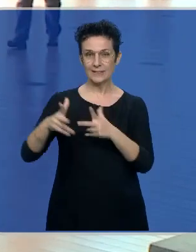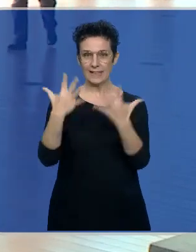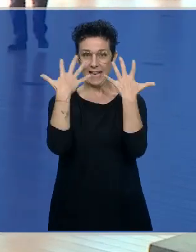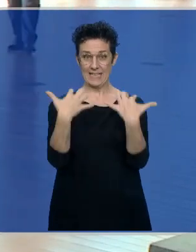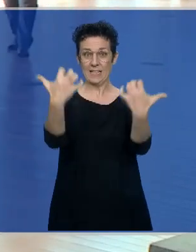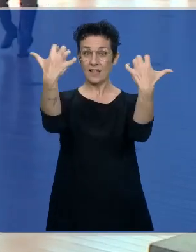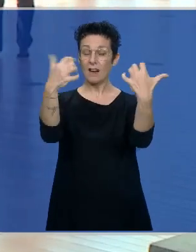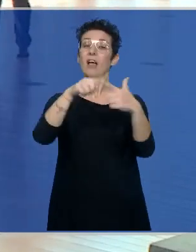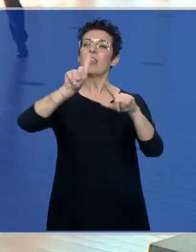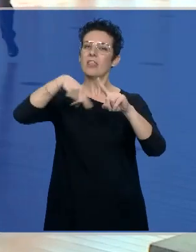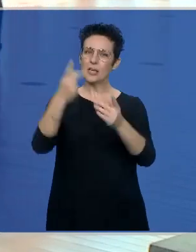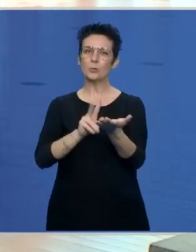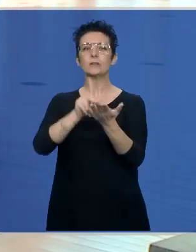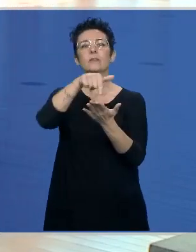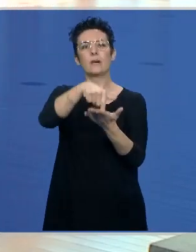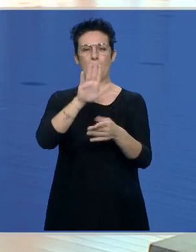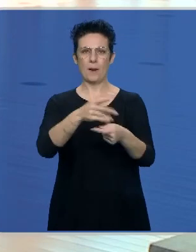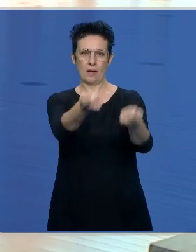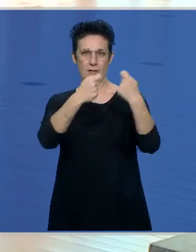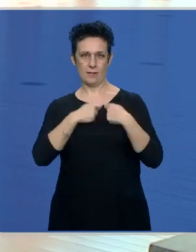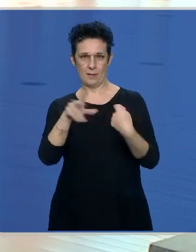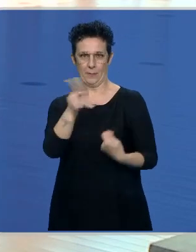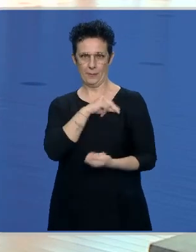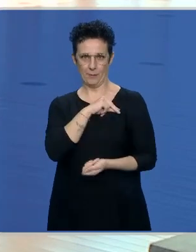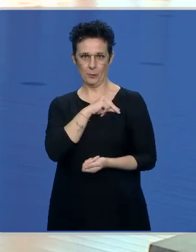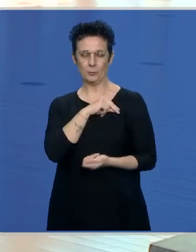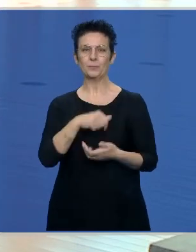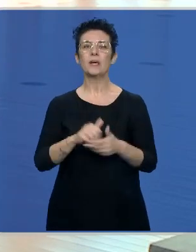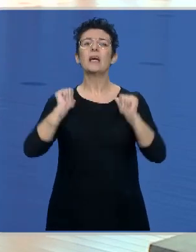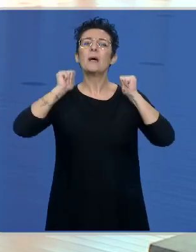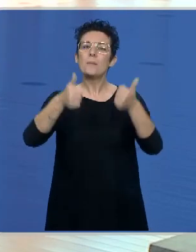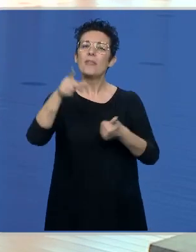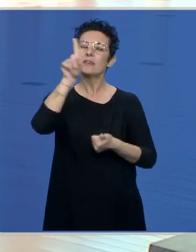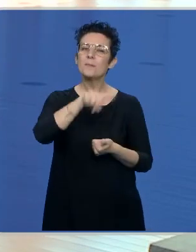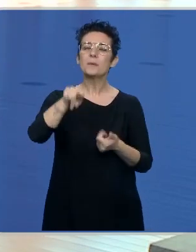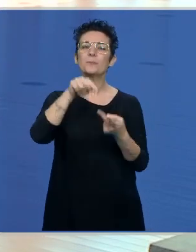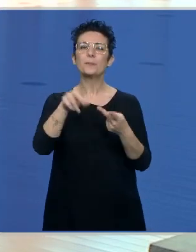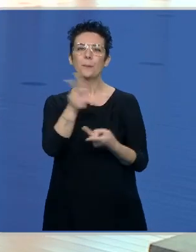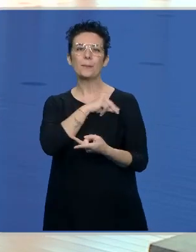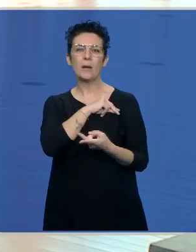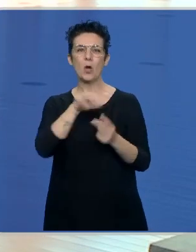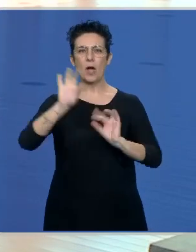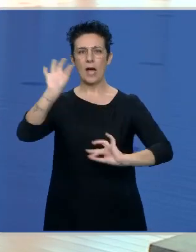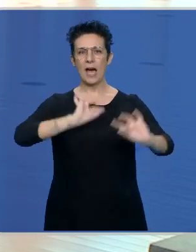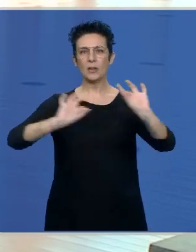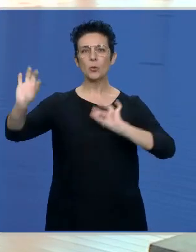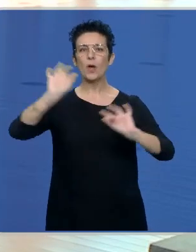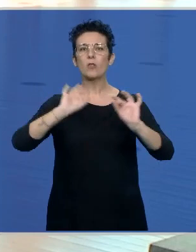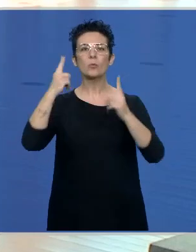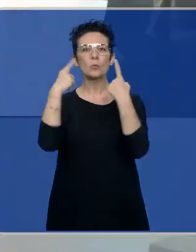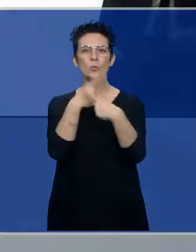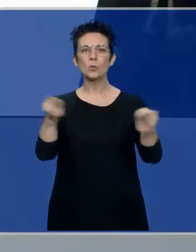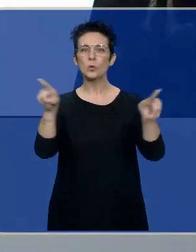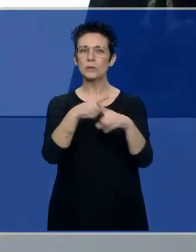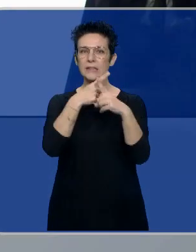al que luego subirán para recoger sus galardones. Comenzará esta entrega de premios con una actuación musical, ya